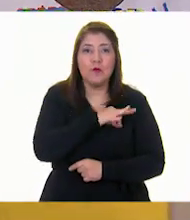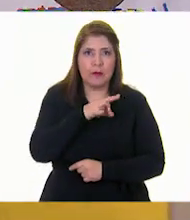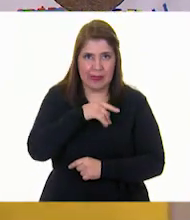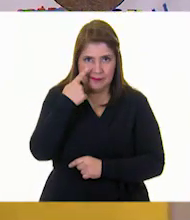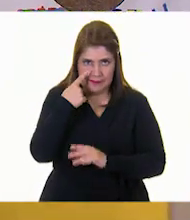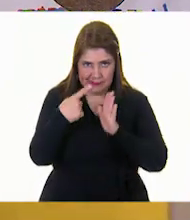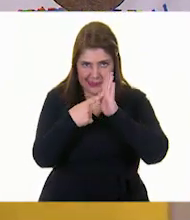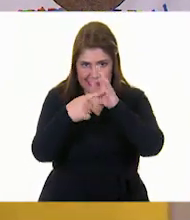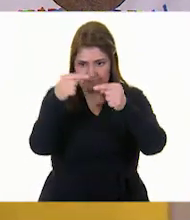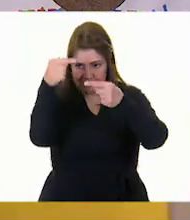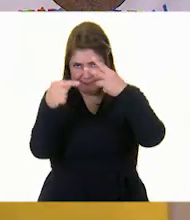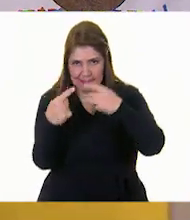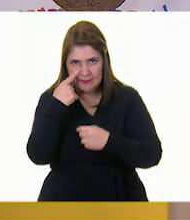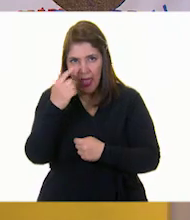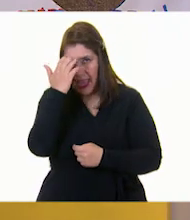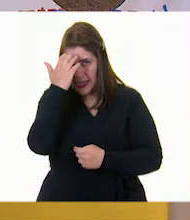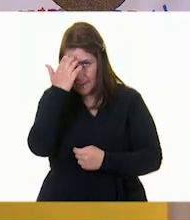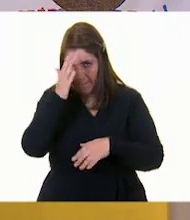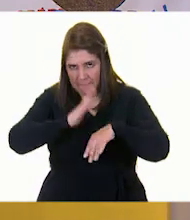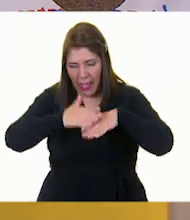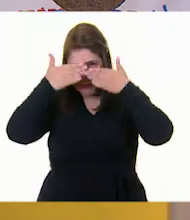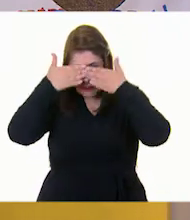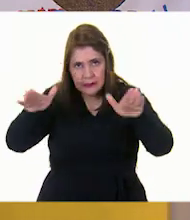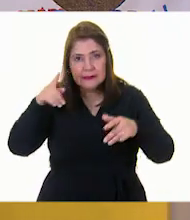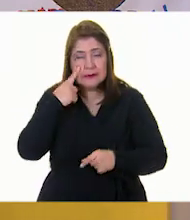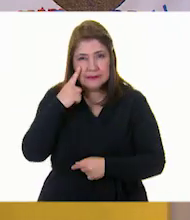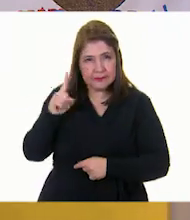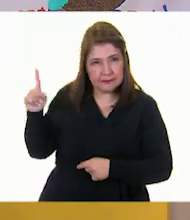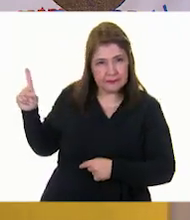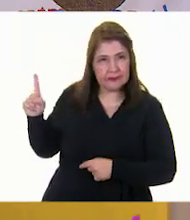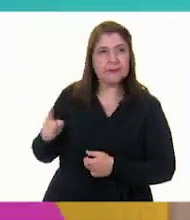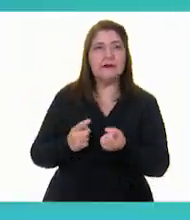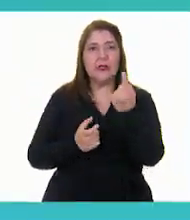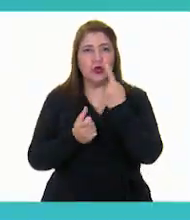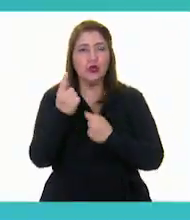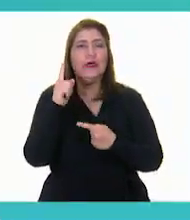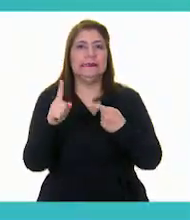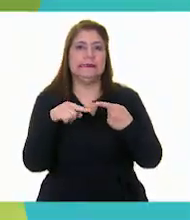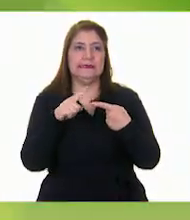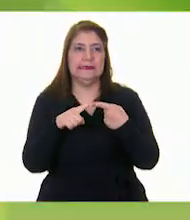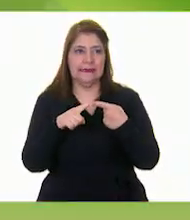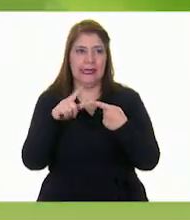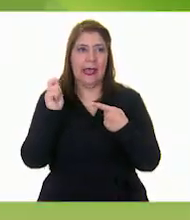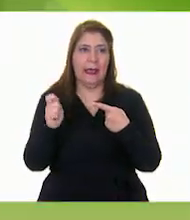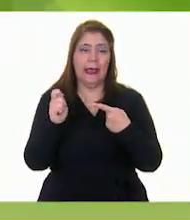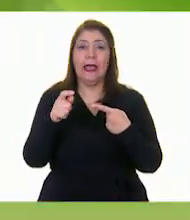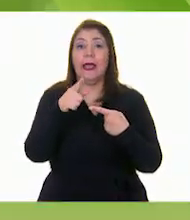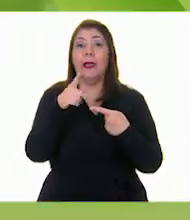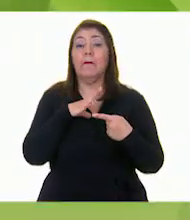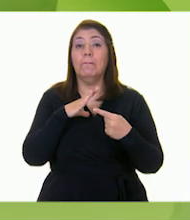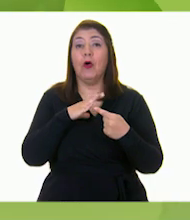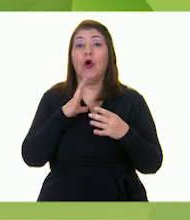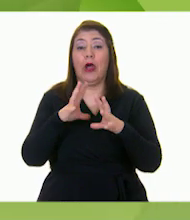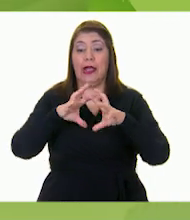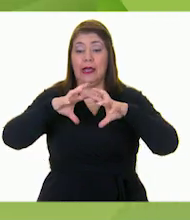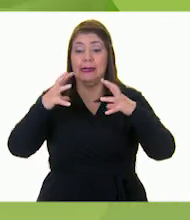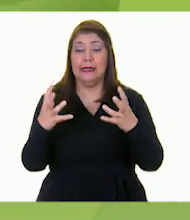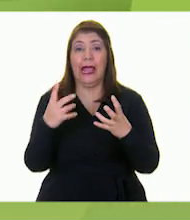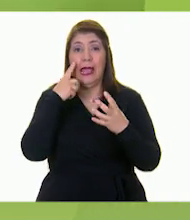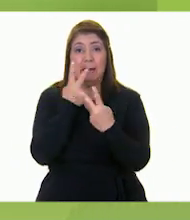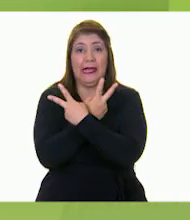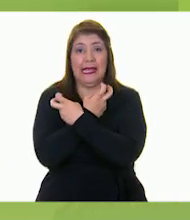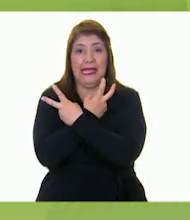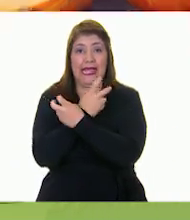Vamos a conocerlas. ¡Sí! Algunas son las pepitas de calabaza, como esas.